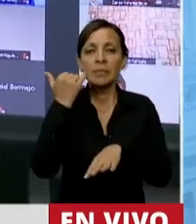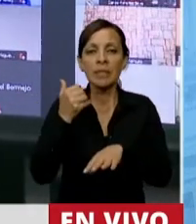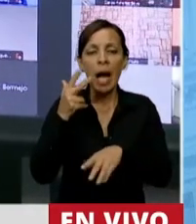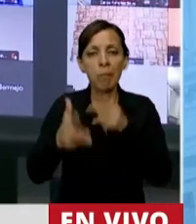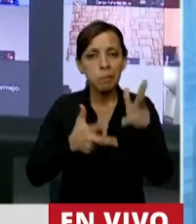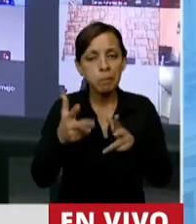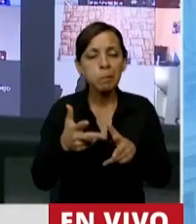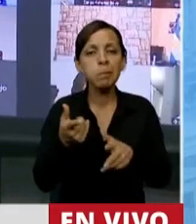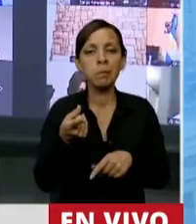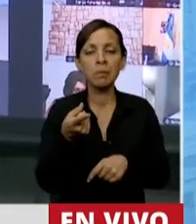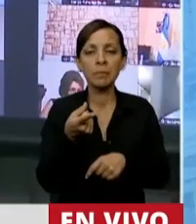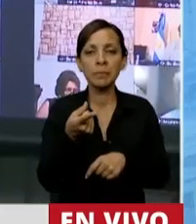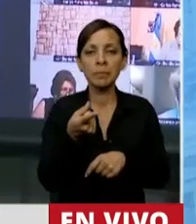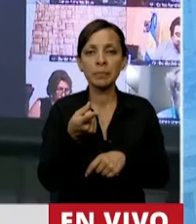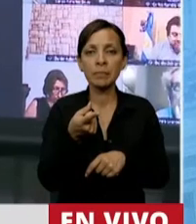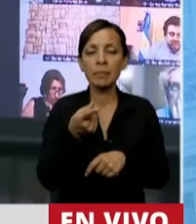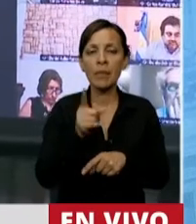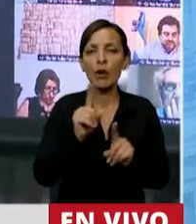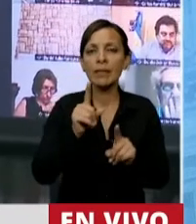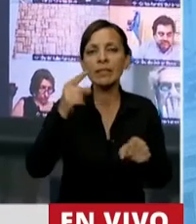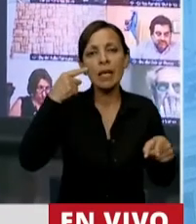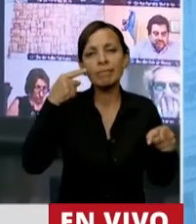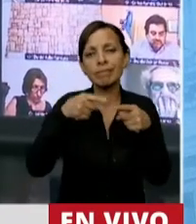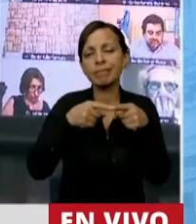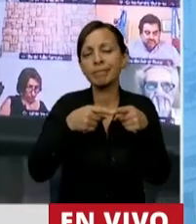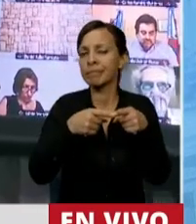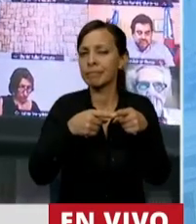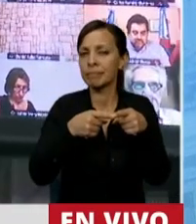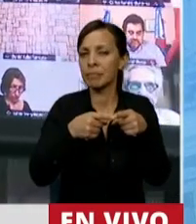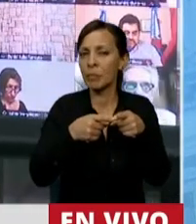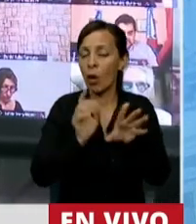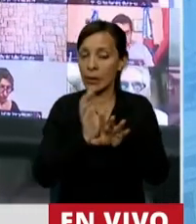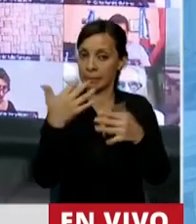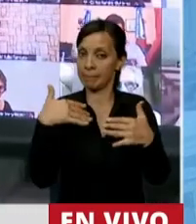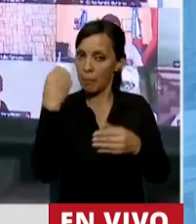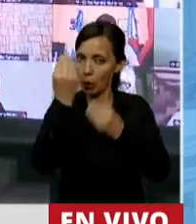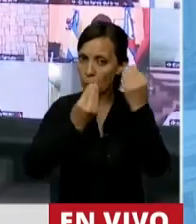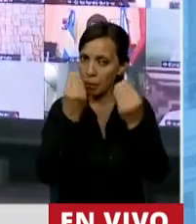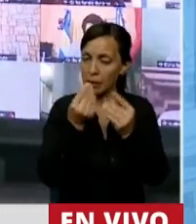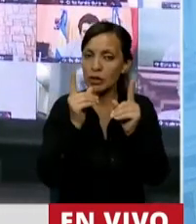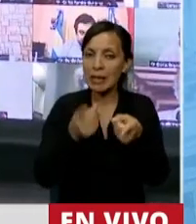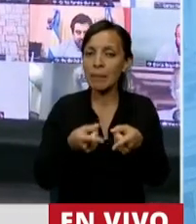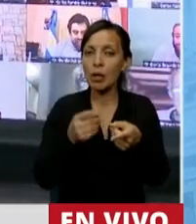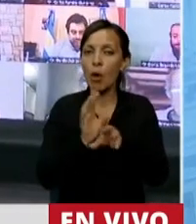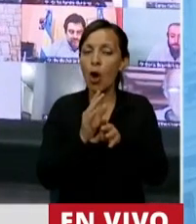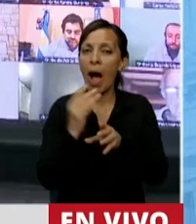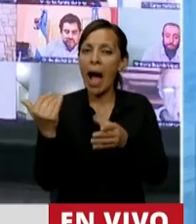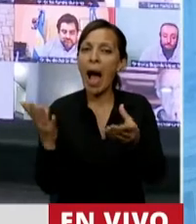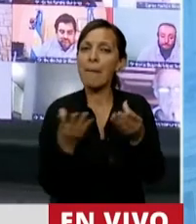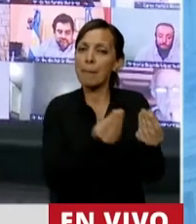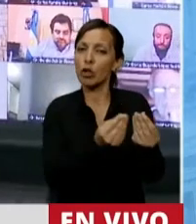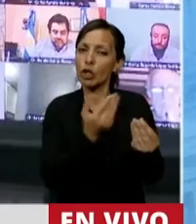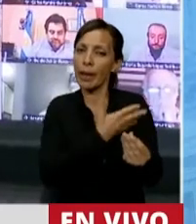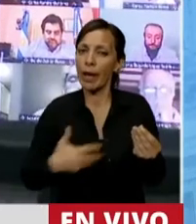a cabo, no sólo con una intensidad alarmante, sino bajo el amparo de gobernadores que